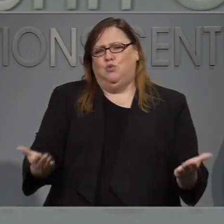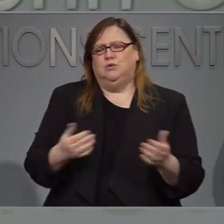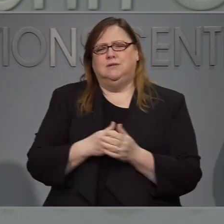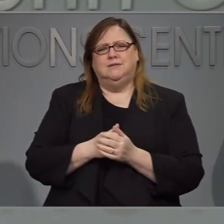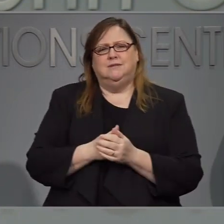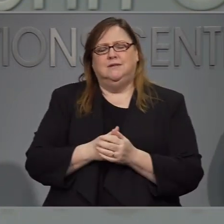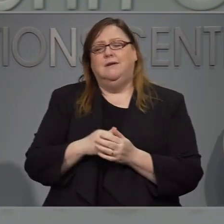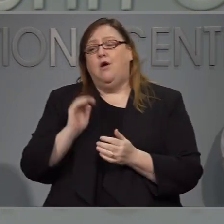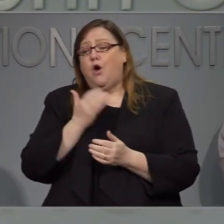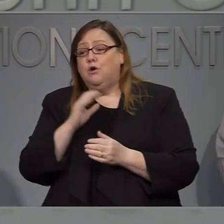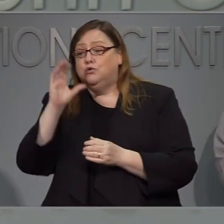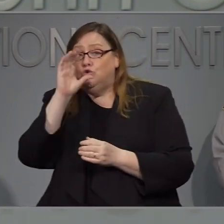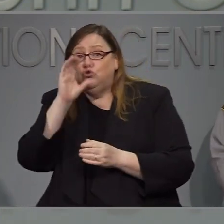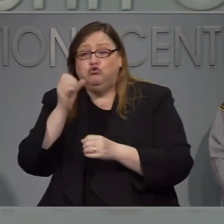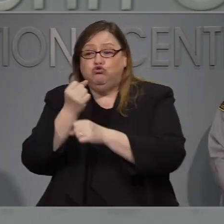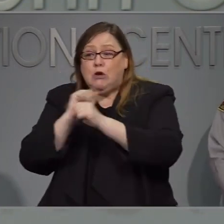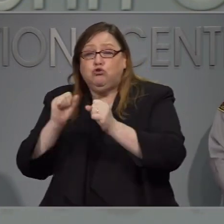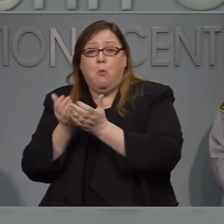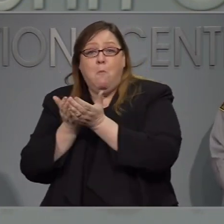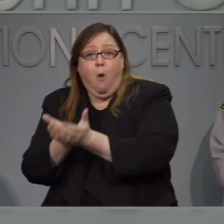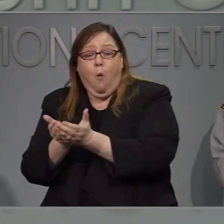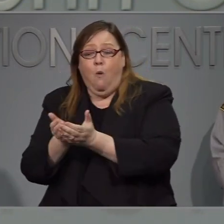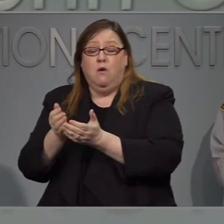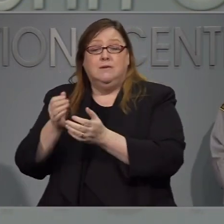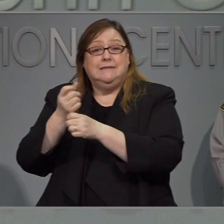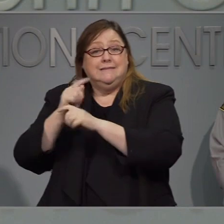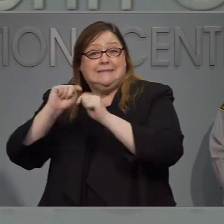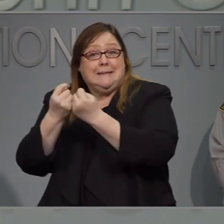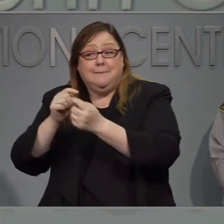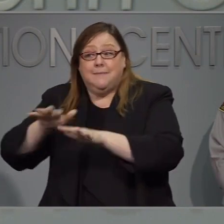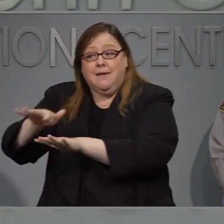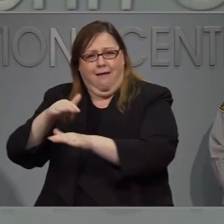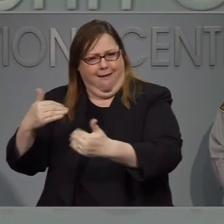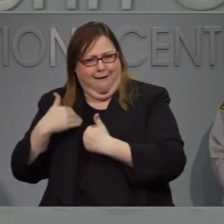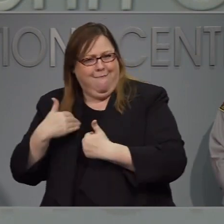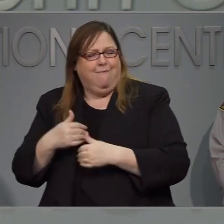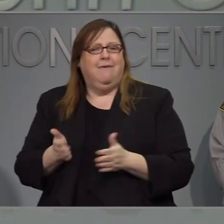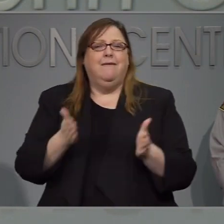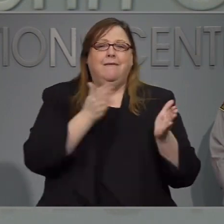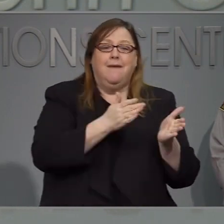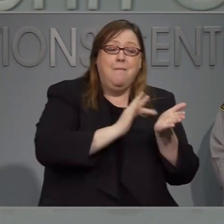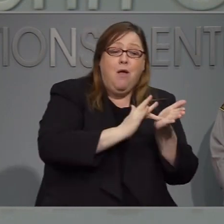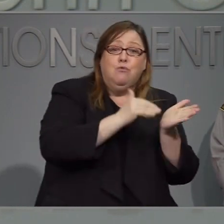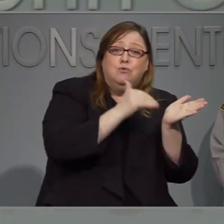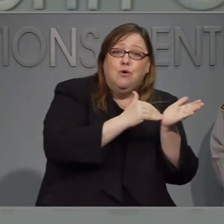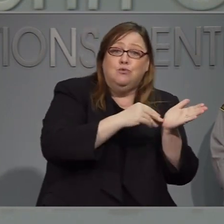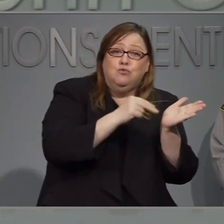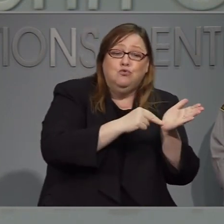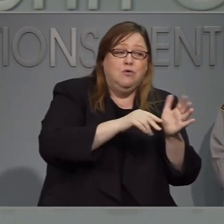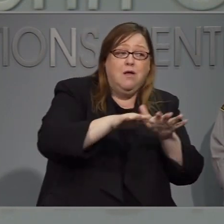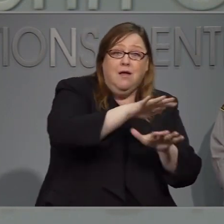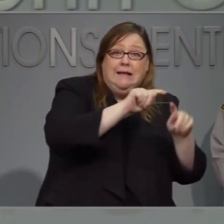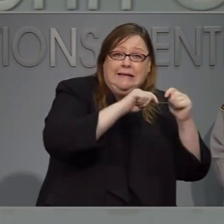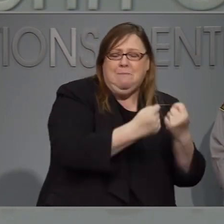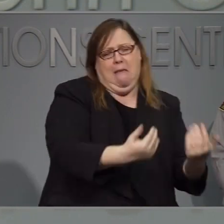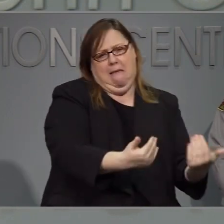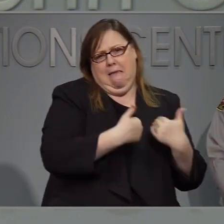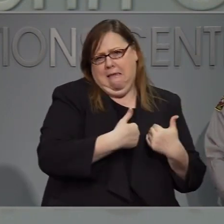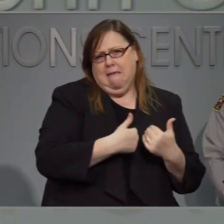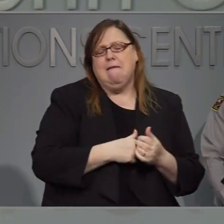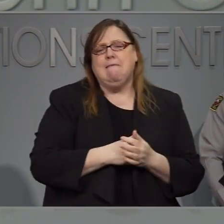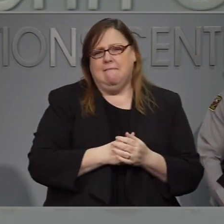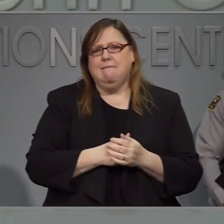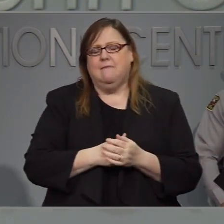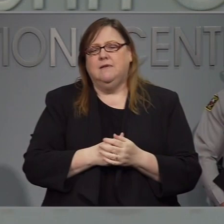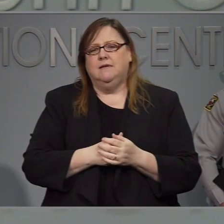búsqueda y y detección sino también capacidad médica. Sabemos que durante el huracán Florence solicitamos